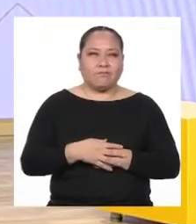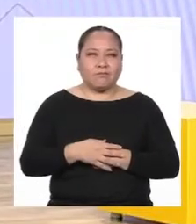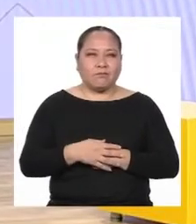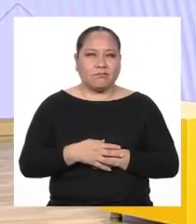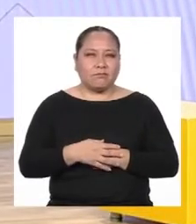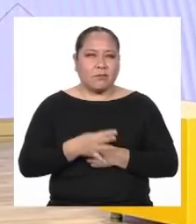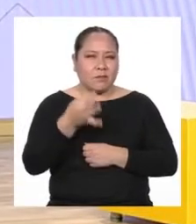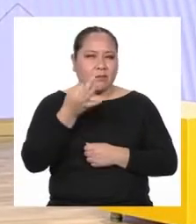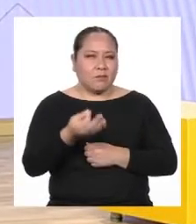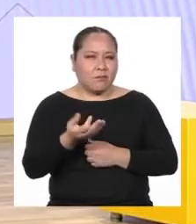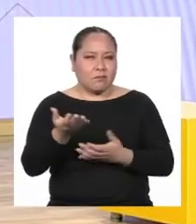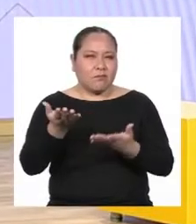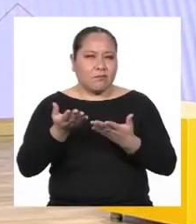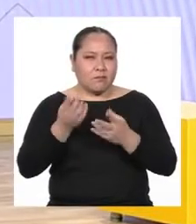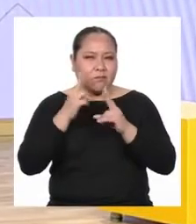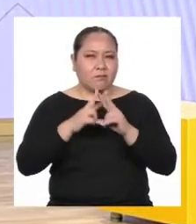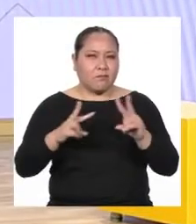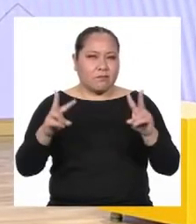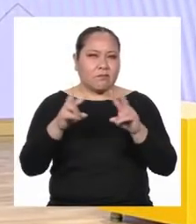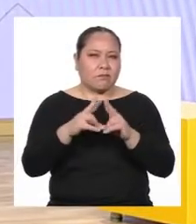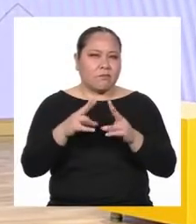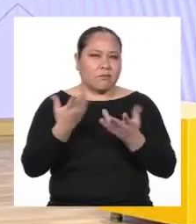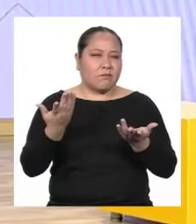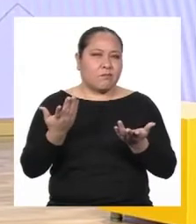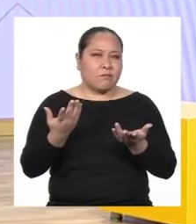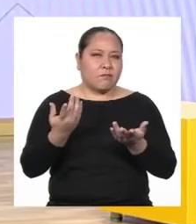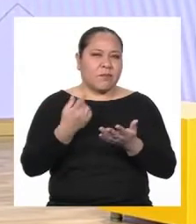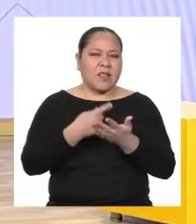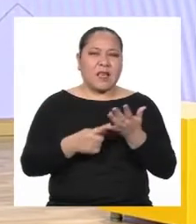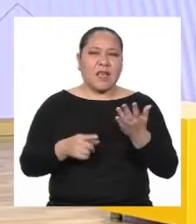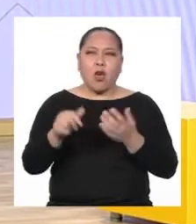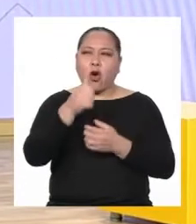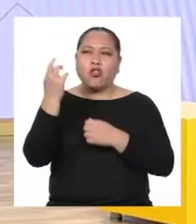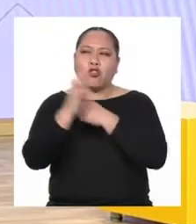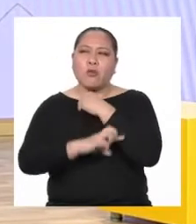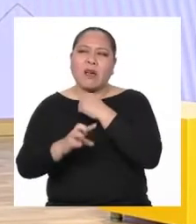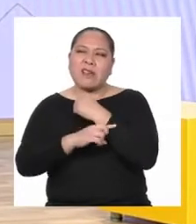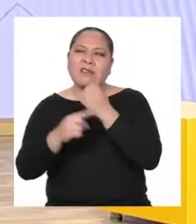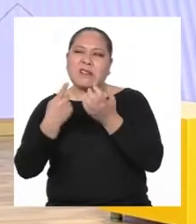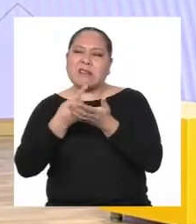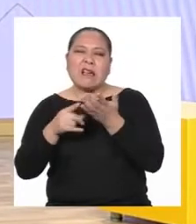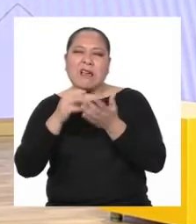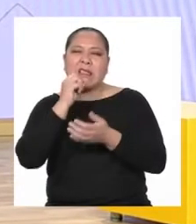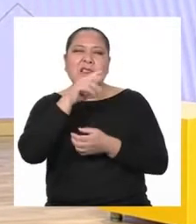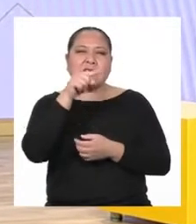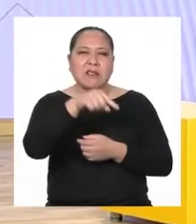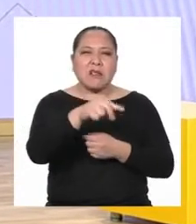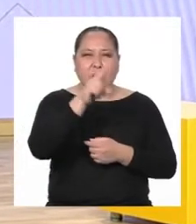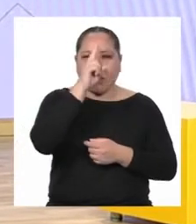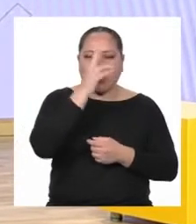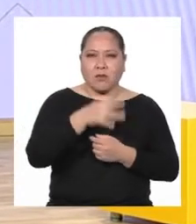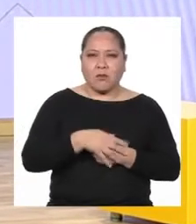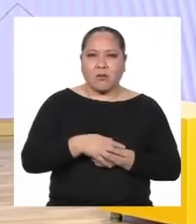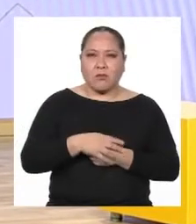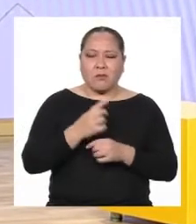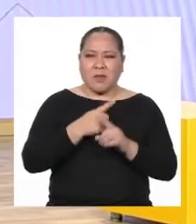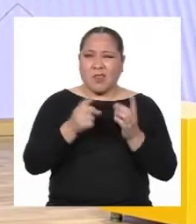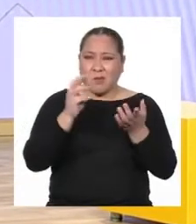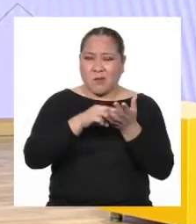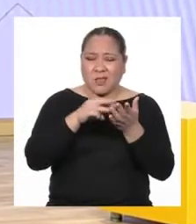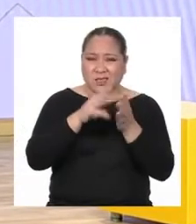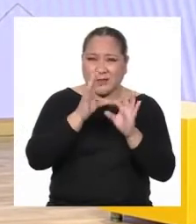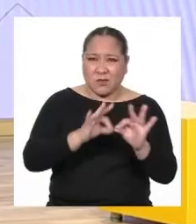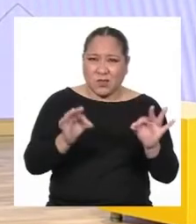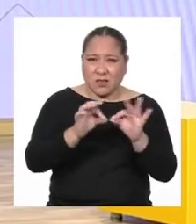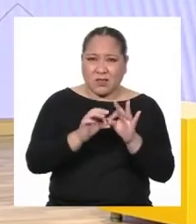valoramos? ¿Qué dicen de nosotros en otros países? Pero lo más importante, ¿cómo nos vemos a nosotras